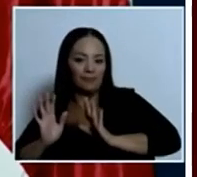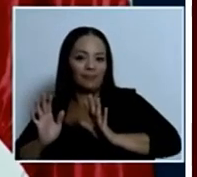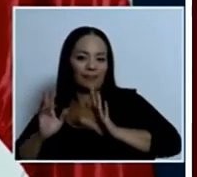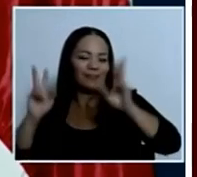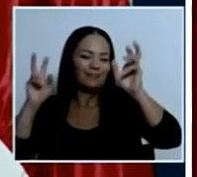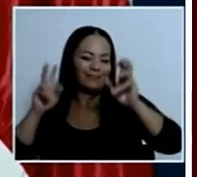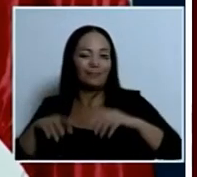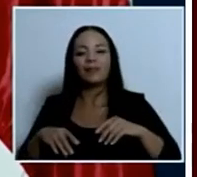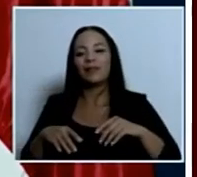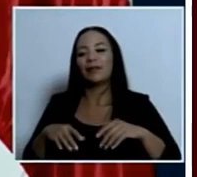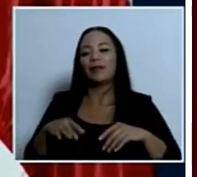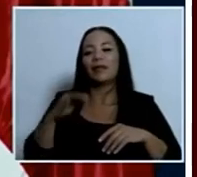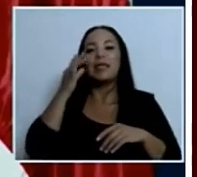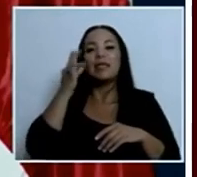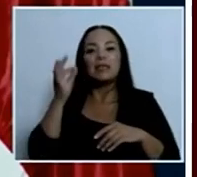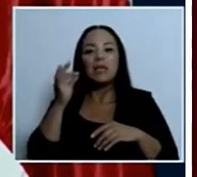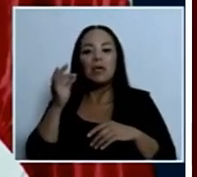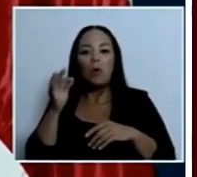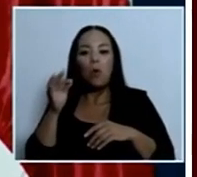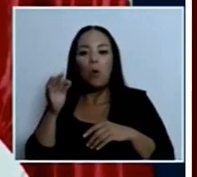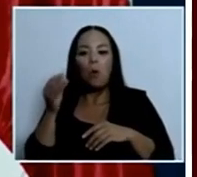saque para adelante y le meta plata